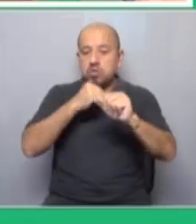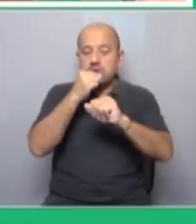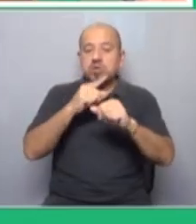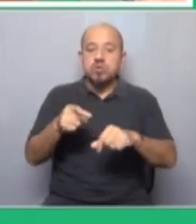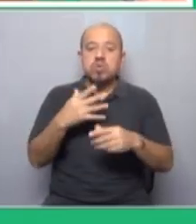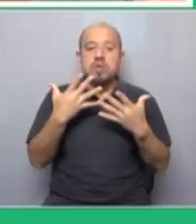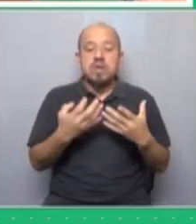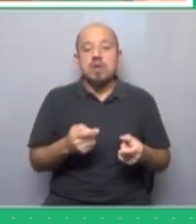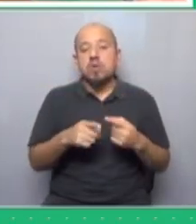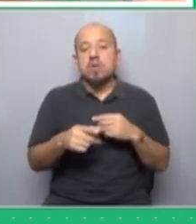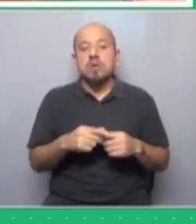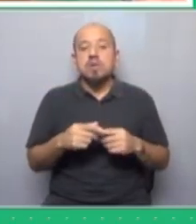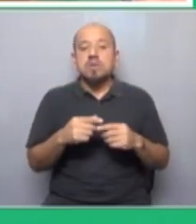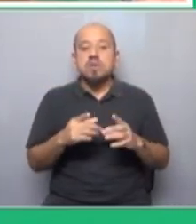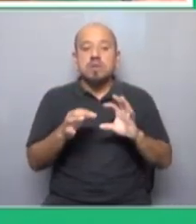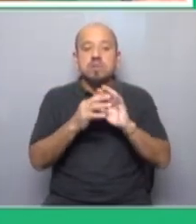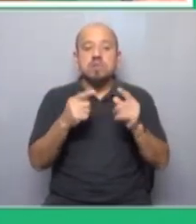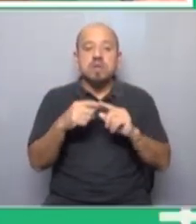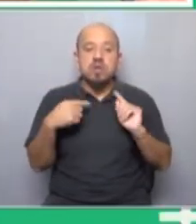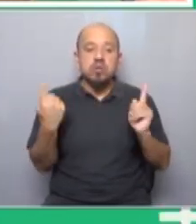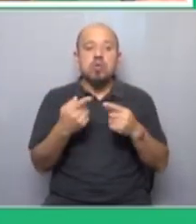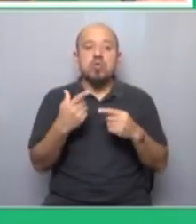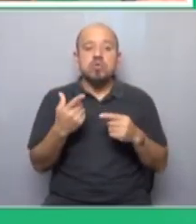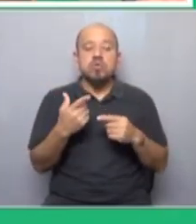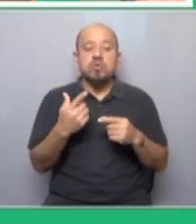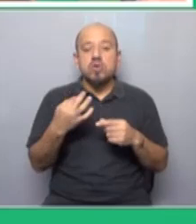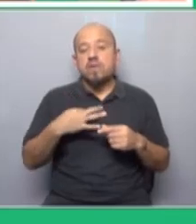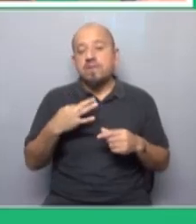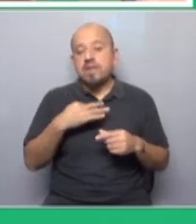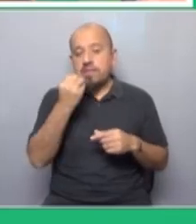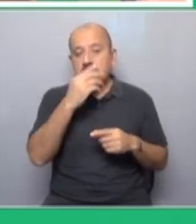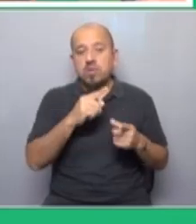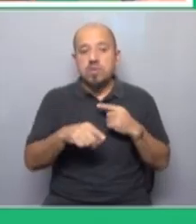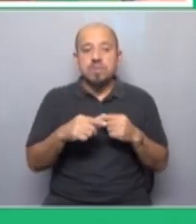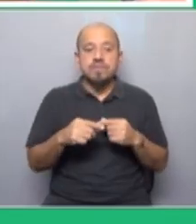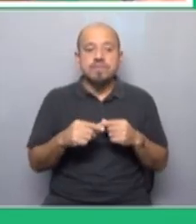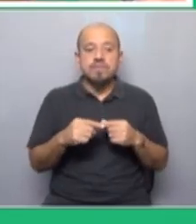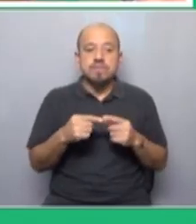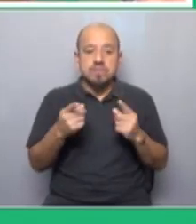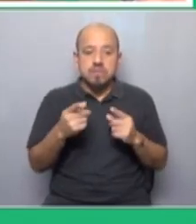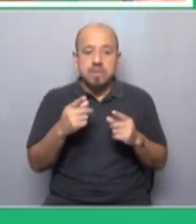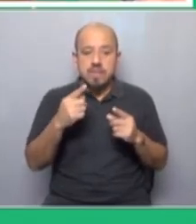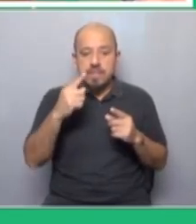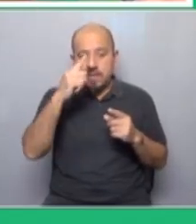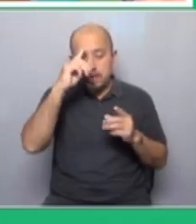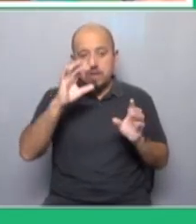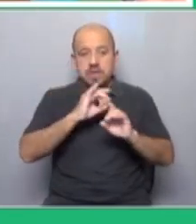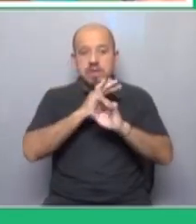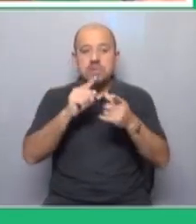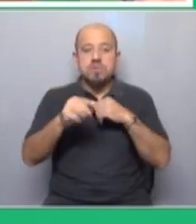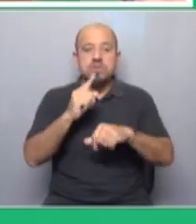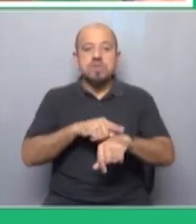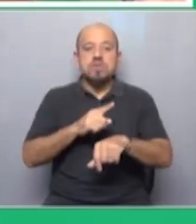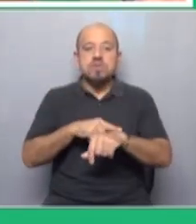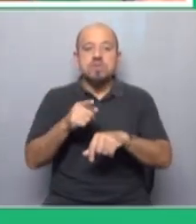manera democrática para que el conjunto viva mejor y una herramienta que es muy eficaz y además muy clara es esta la discusión del tiempo